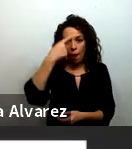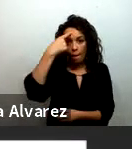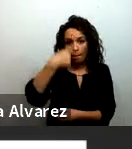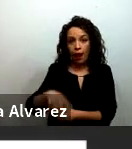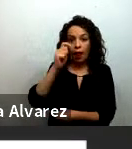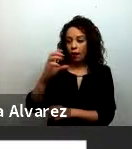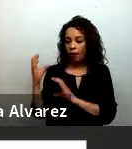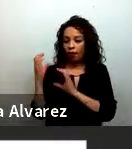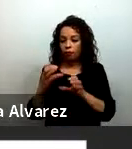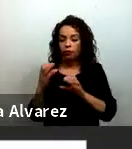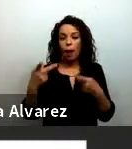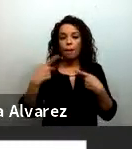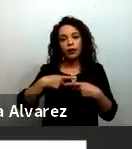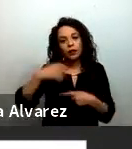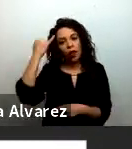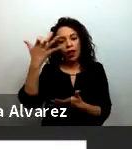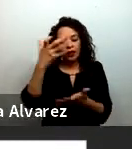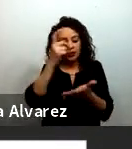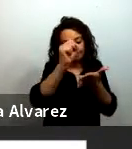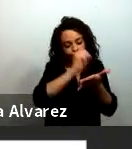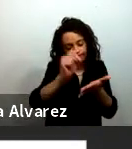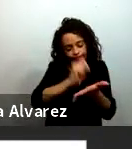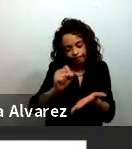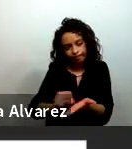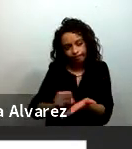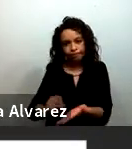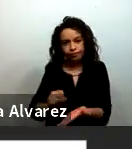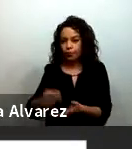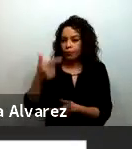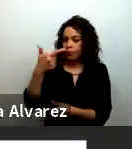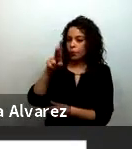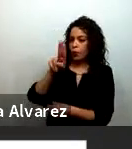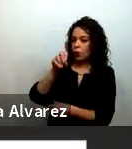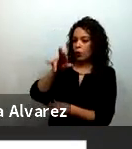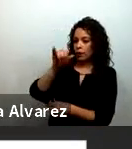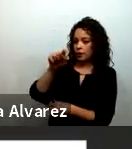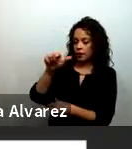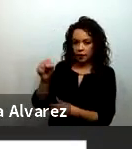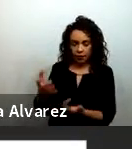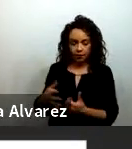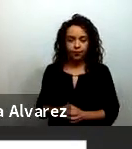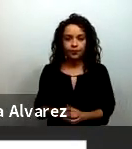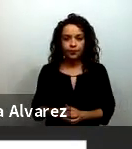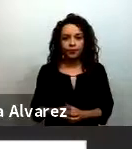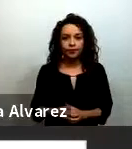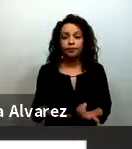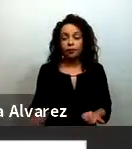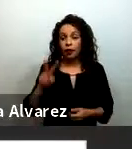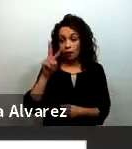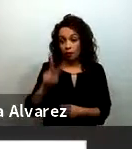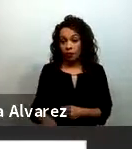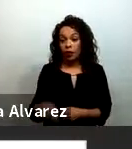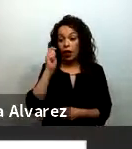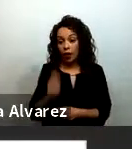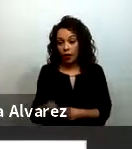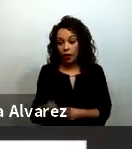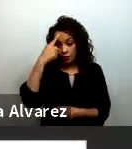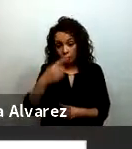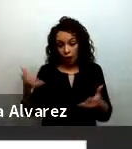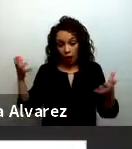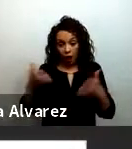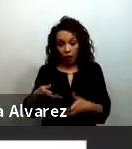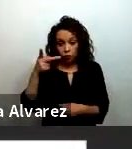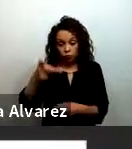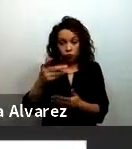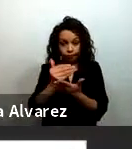organizaciones de manera muy generosa incluso algunas obtenen sus ingresos de la generación de estos contenidos y a pesar de eso lo